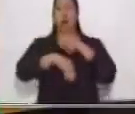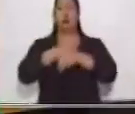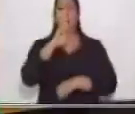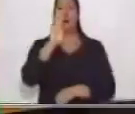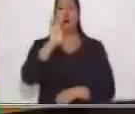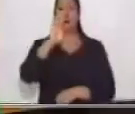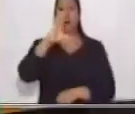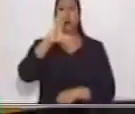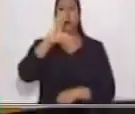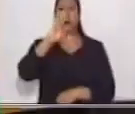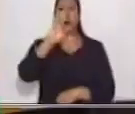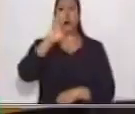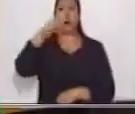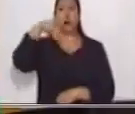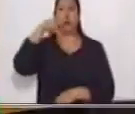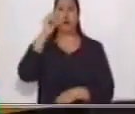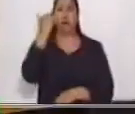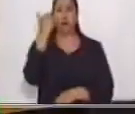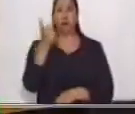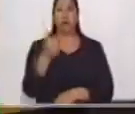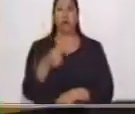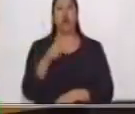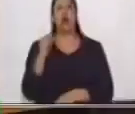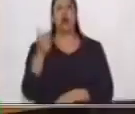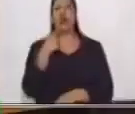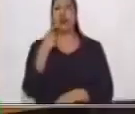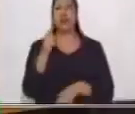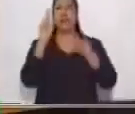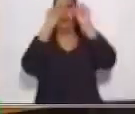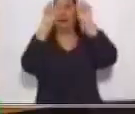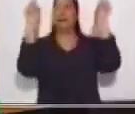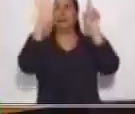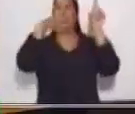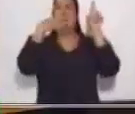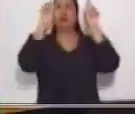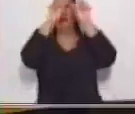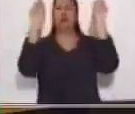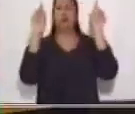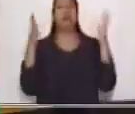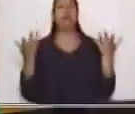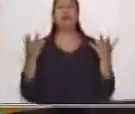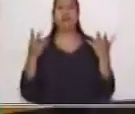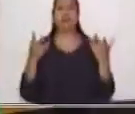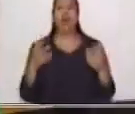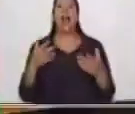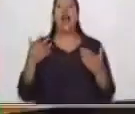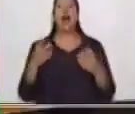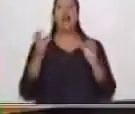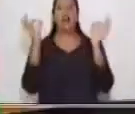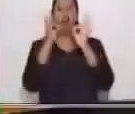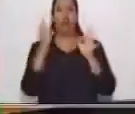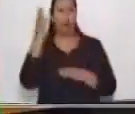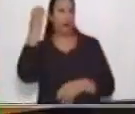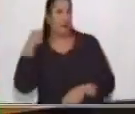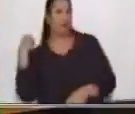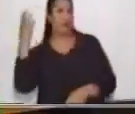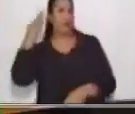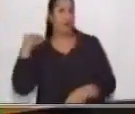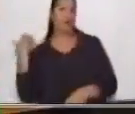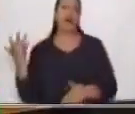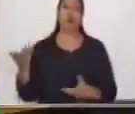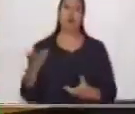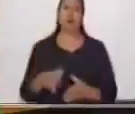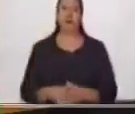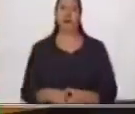tabla se llama estilos de peinados. Puede ser una encuesta que hiciste en clase. El encabezado está ubicado, si te das cuenta,